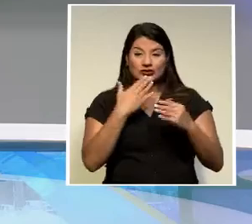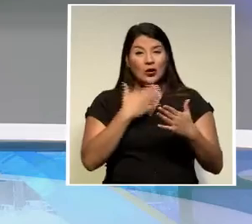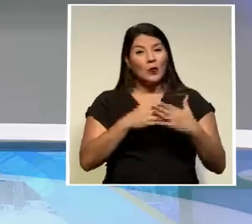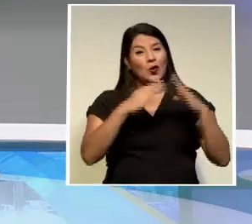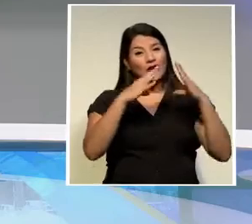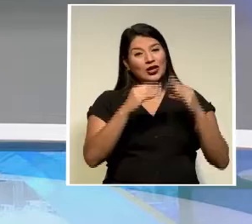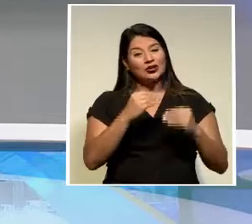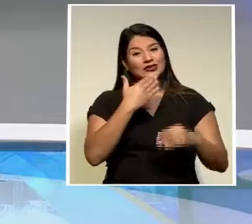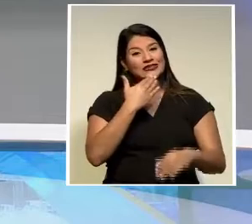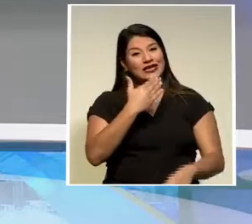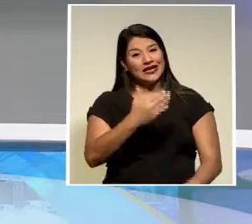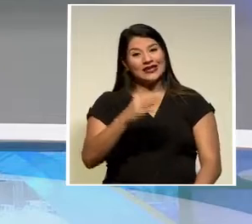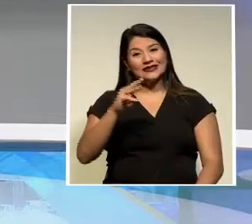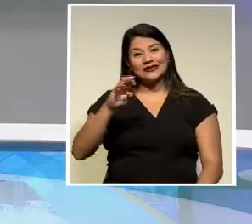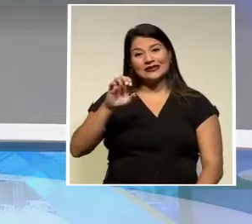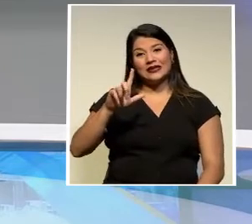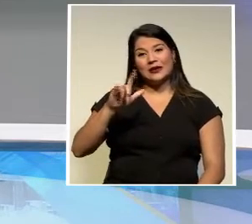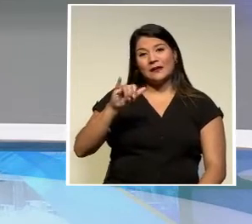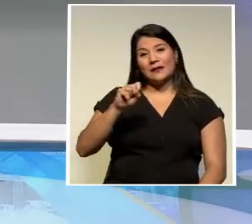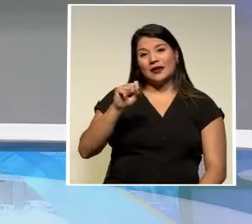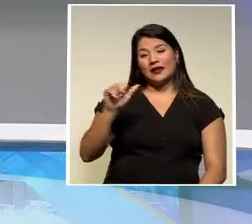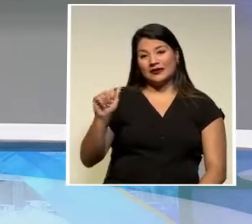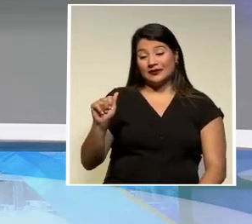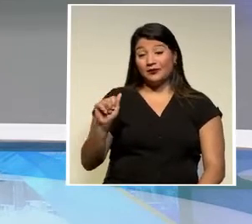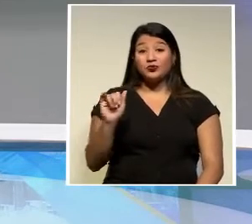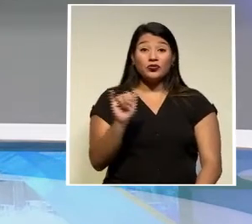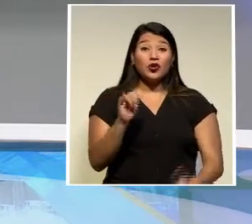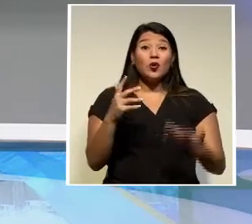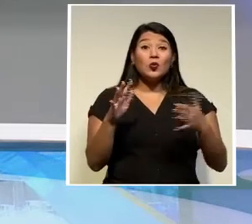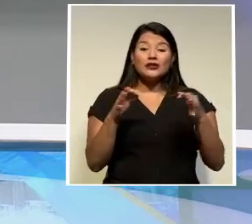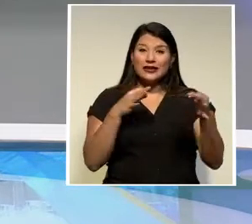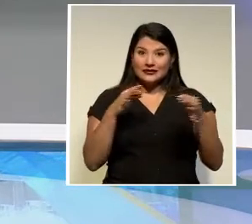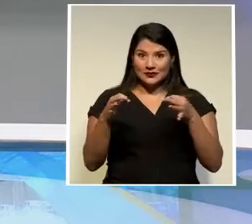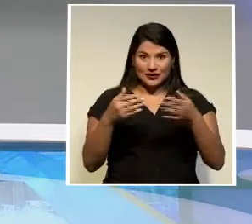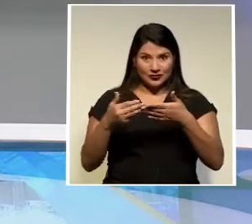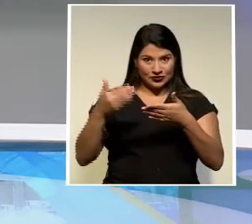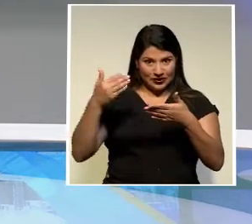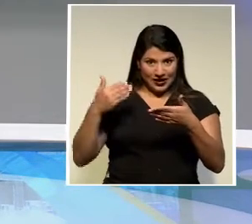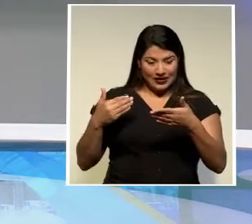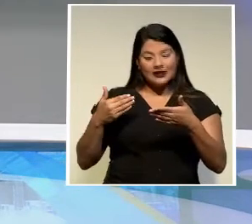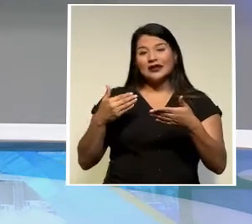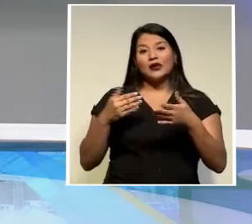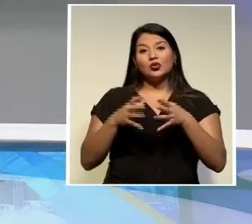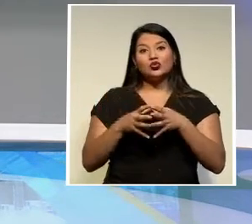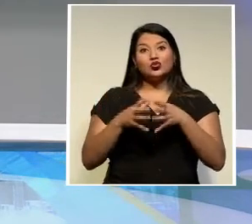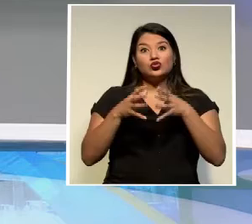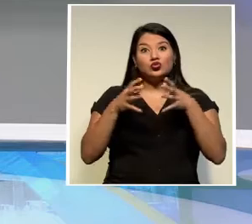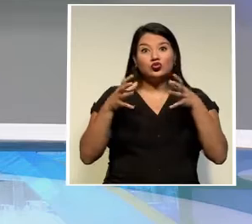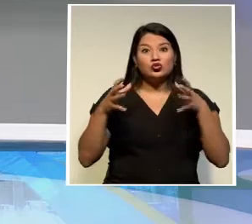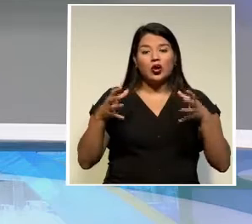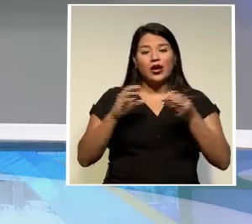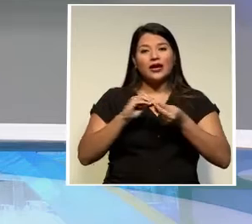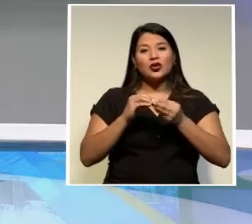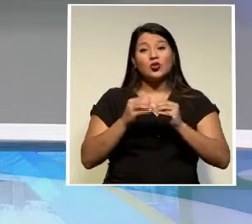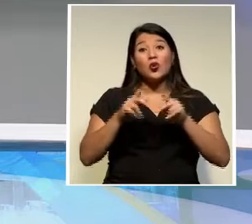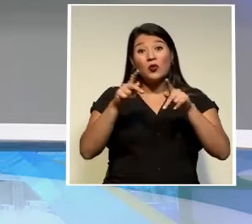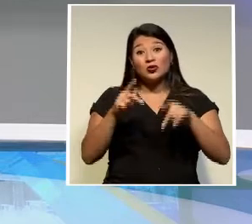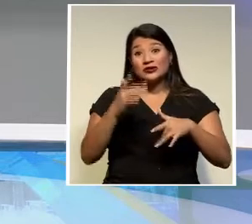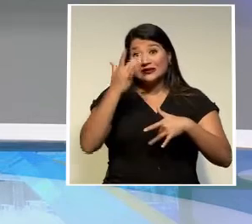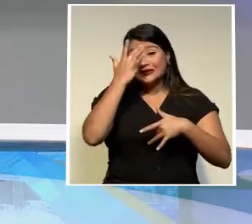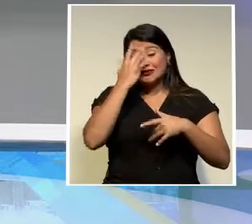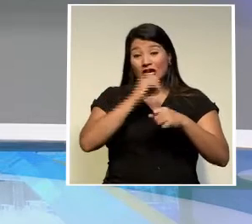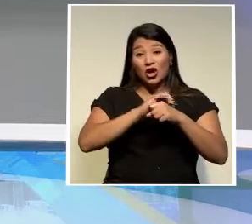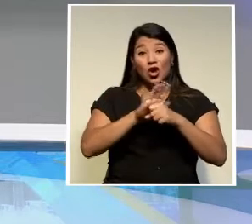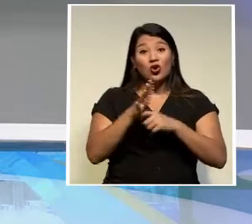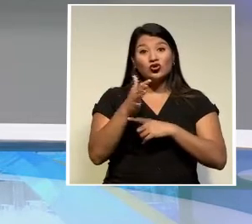muchas gracias a Melissa como le adelantamos en la nota anterior el incremento de casos de COVID